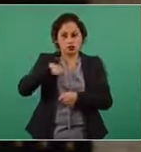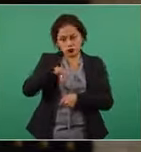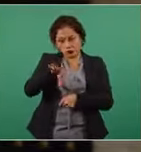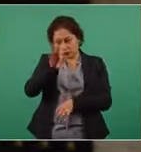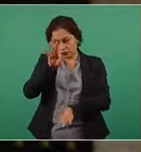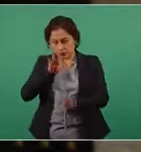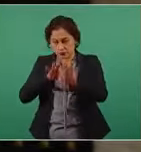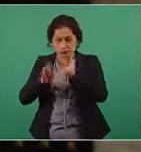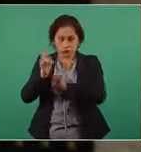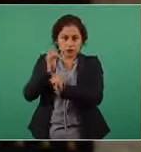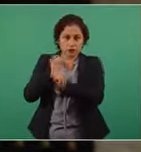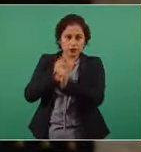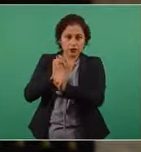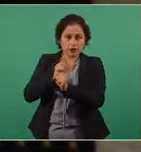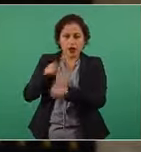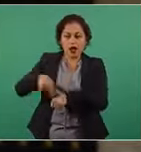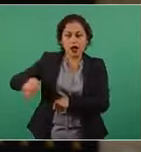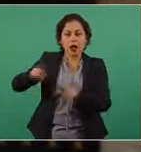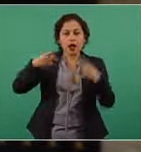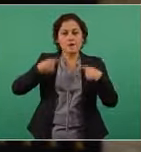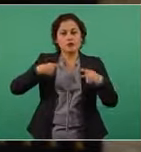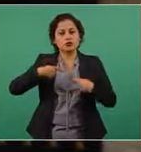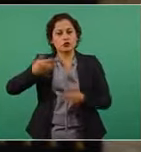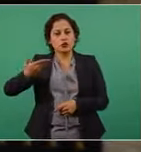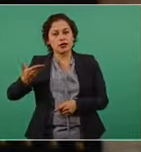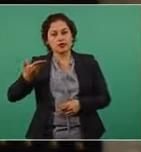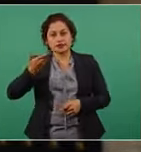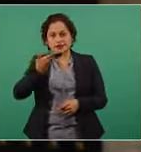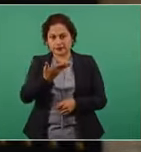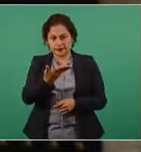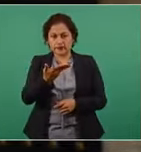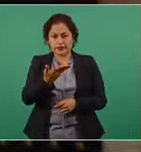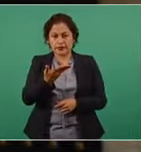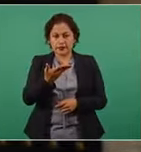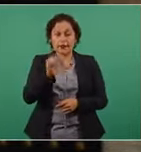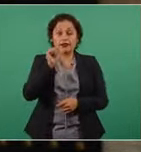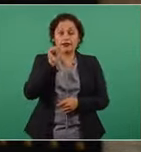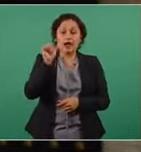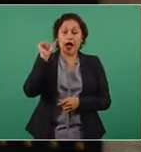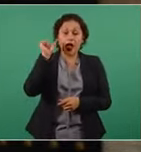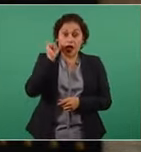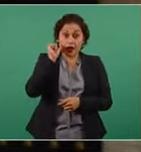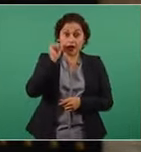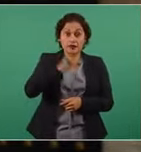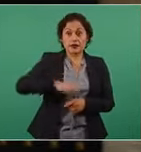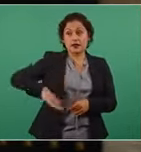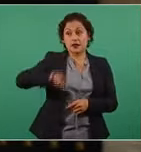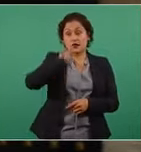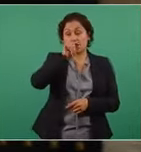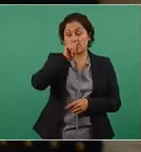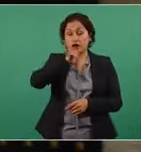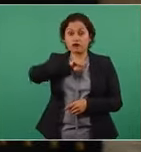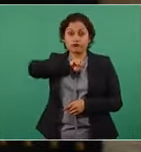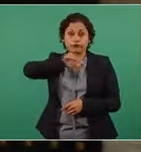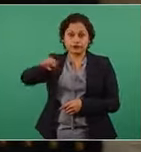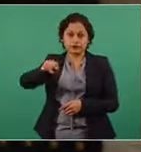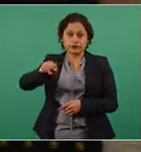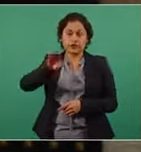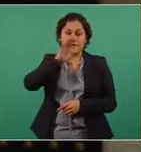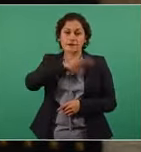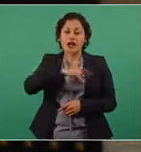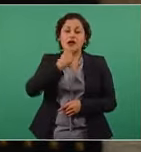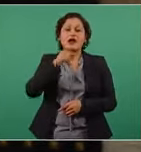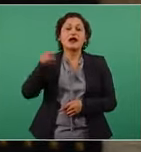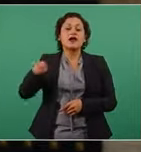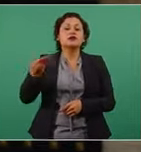pidiendo estas personas y que ayer tuvieron esta respuesta es obra pública, ya que piden